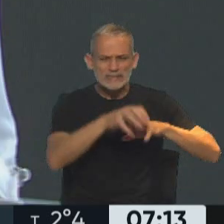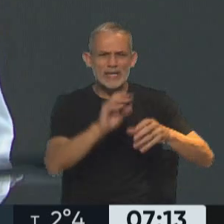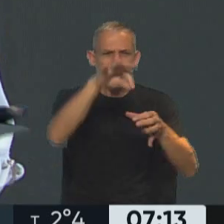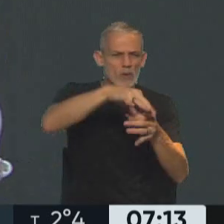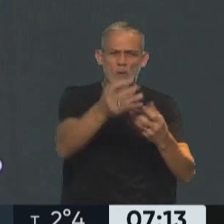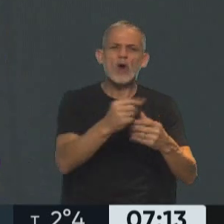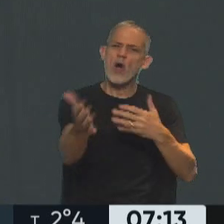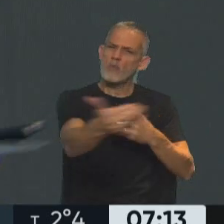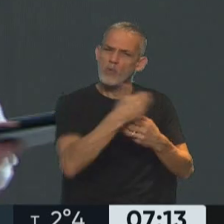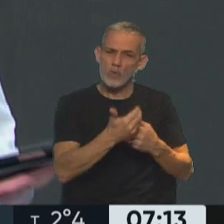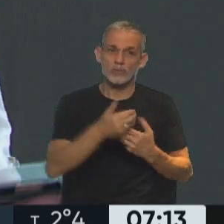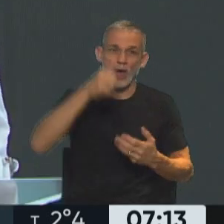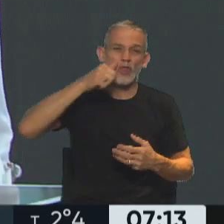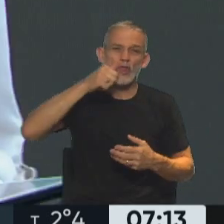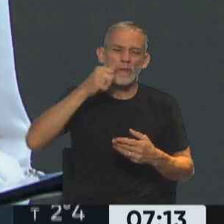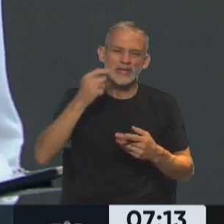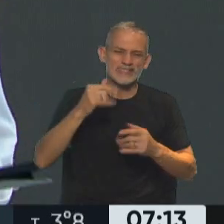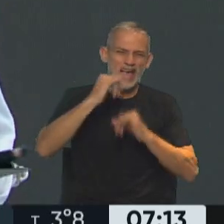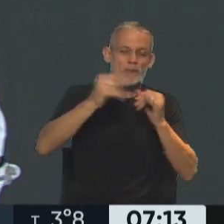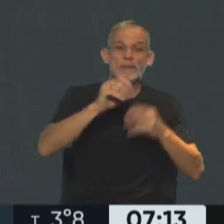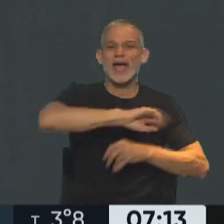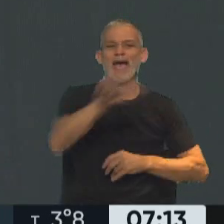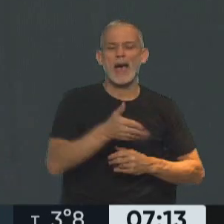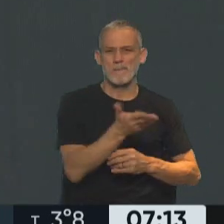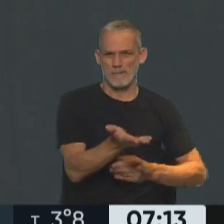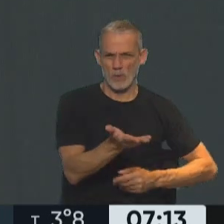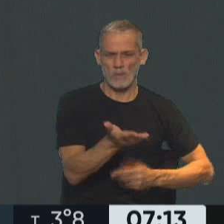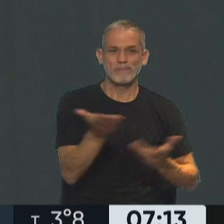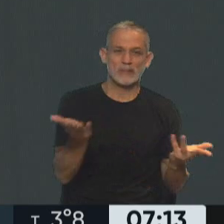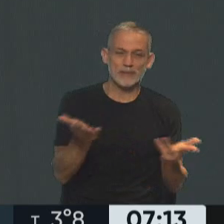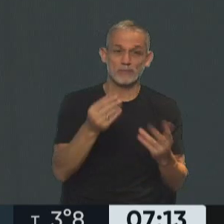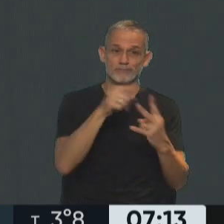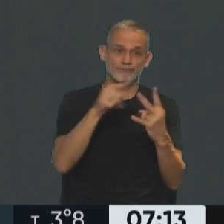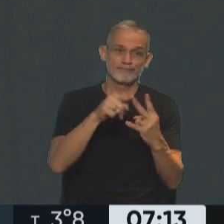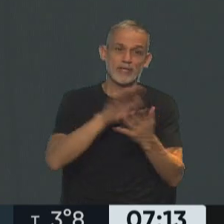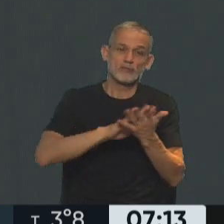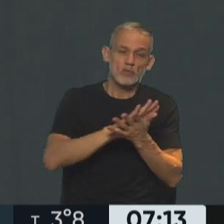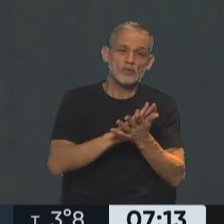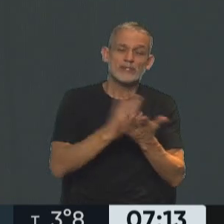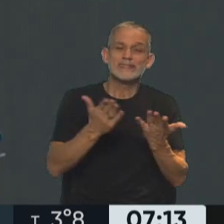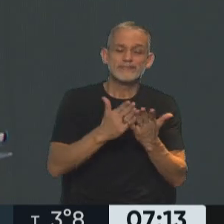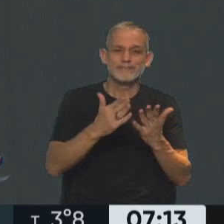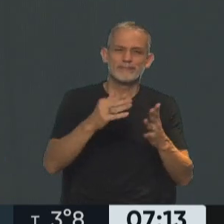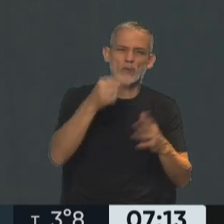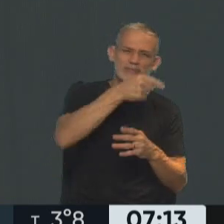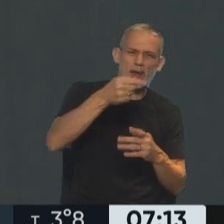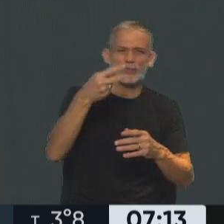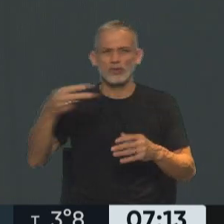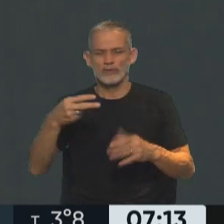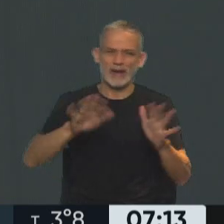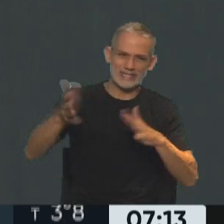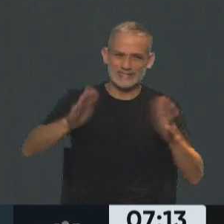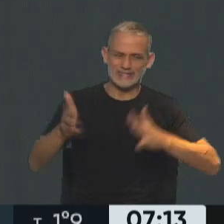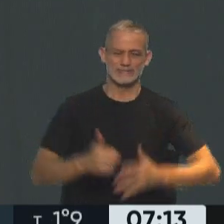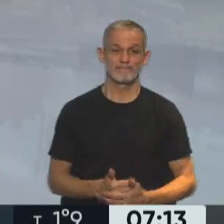para la cosecha, recordemos, Domínguez le habla a los productores, pero las dos razones que llevó dijo entre 7 y 15 días. 7 y